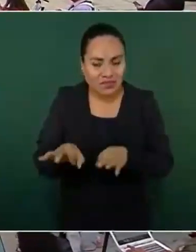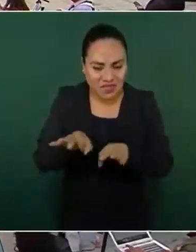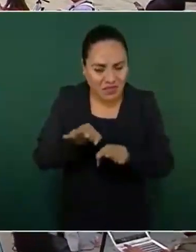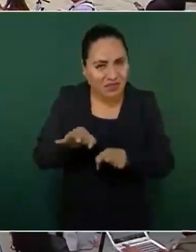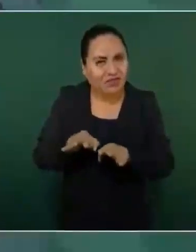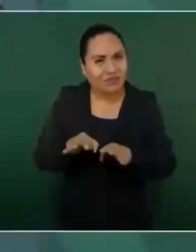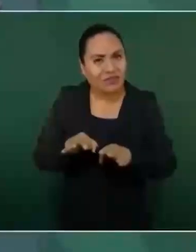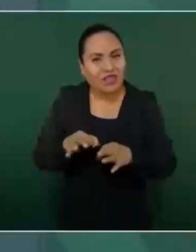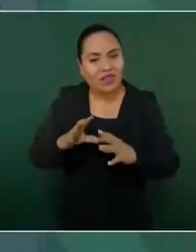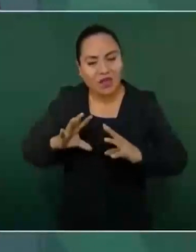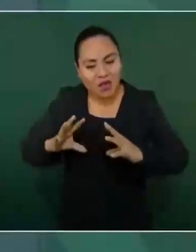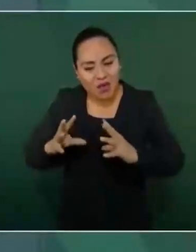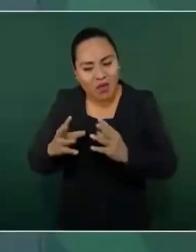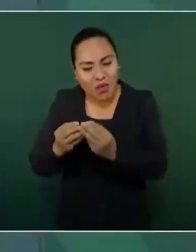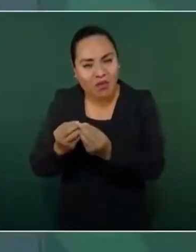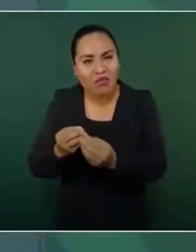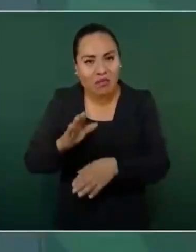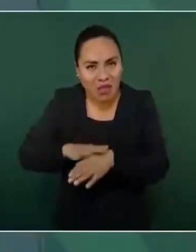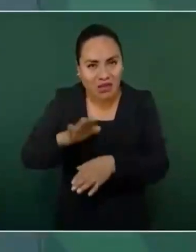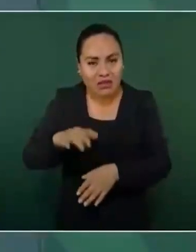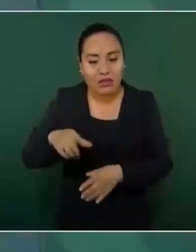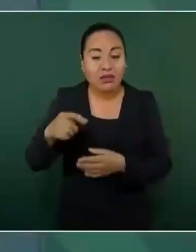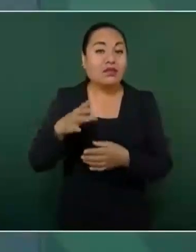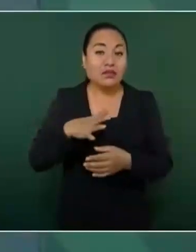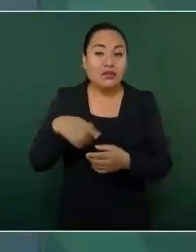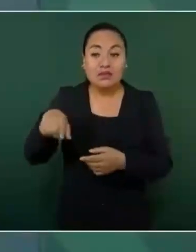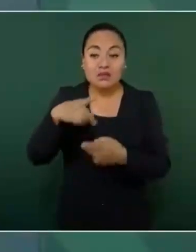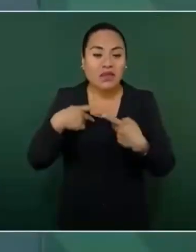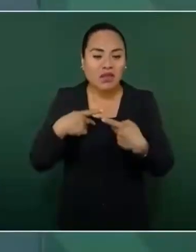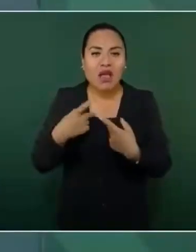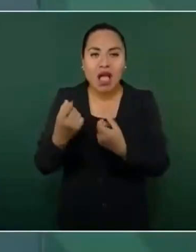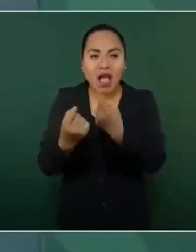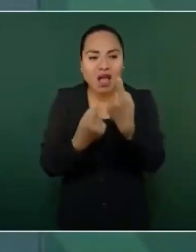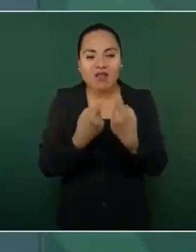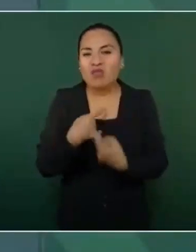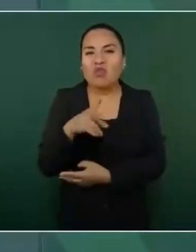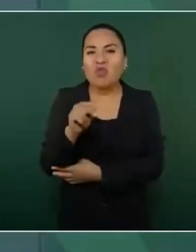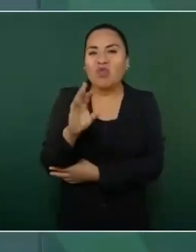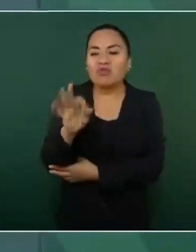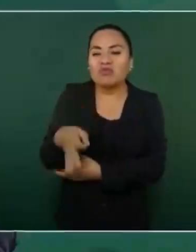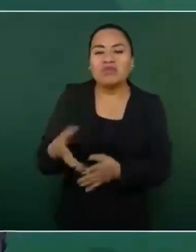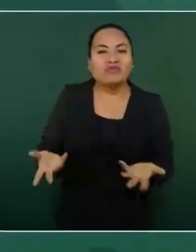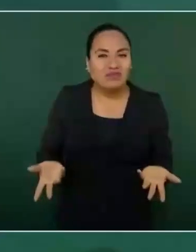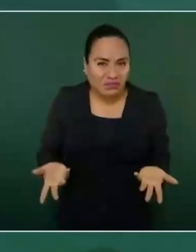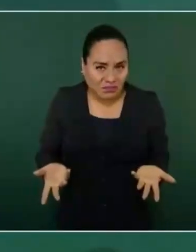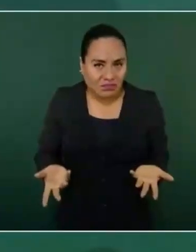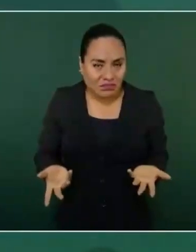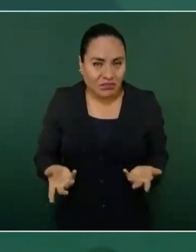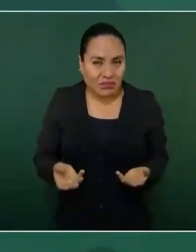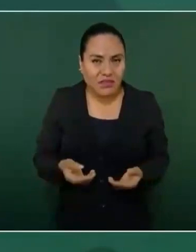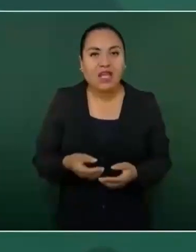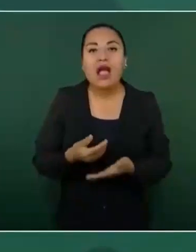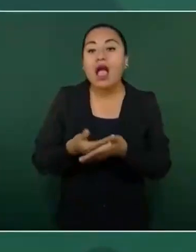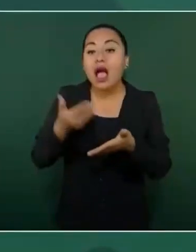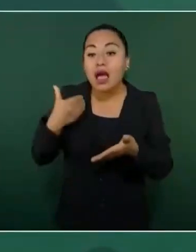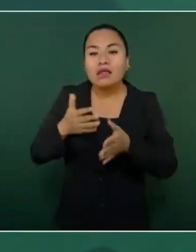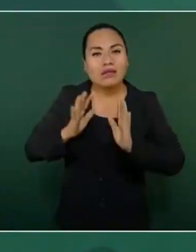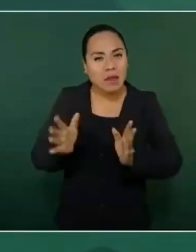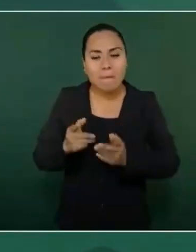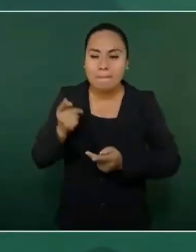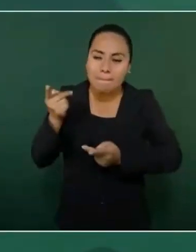La mayoría de la gente está de acuerdo con el programa. Bueno, se hicieron consultas